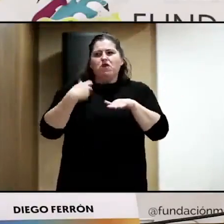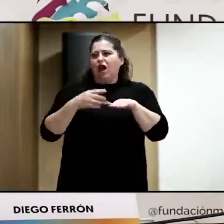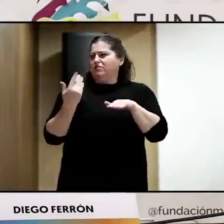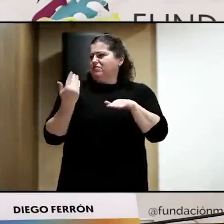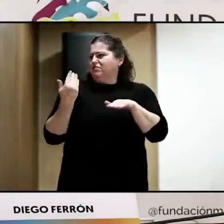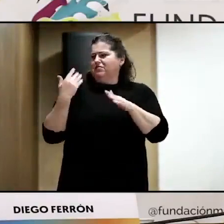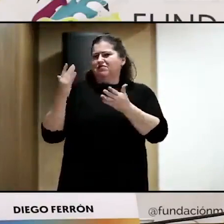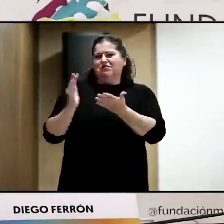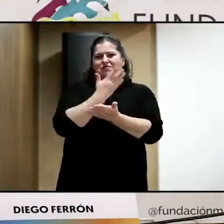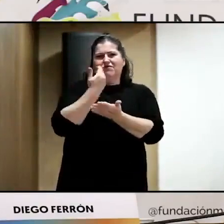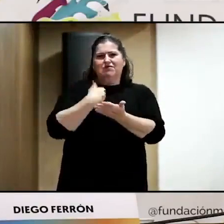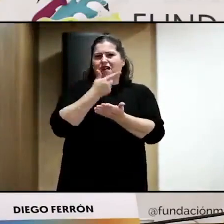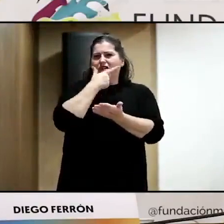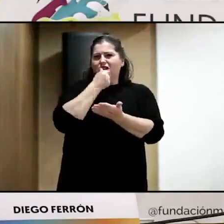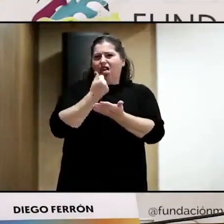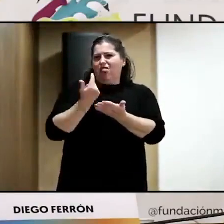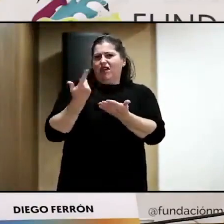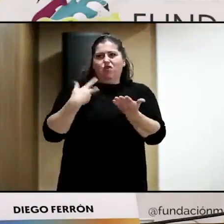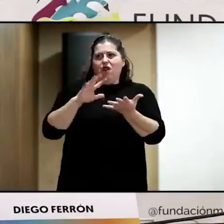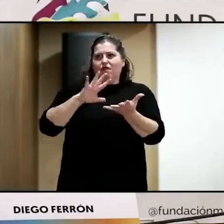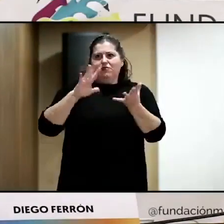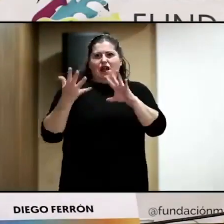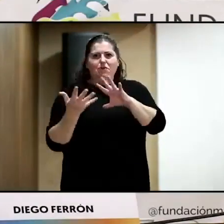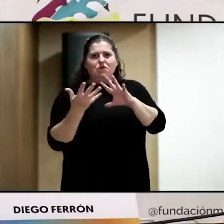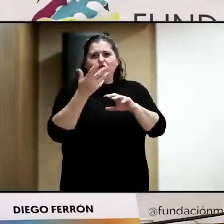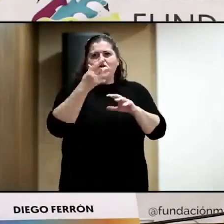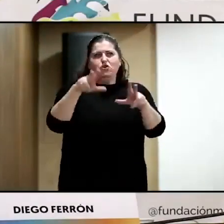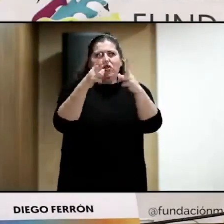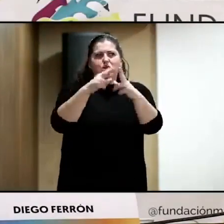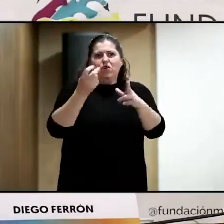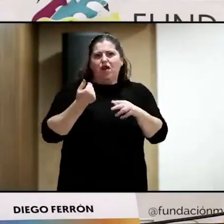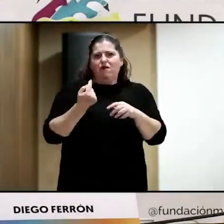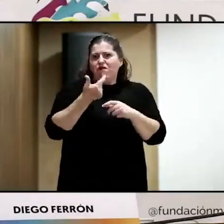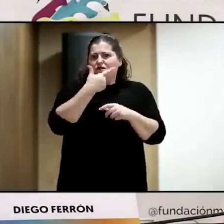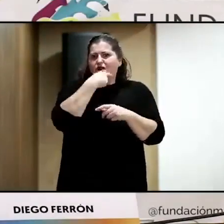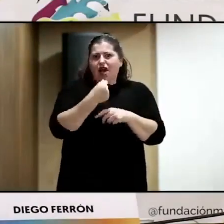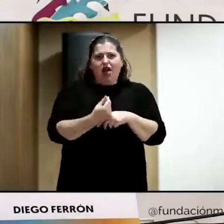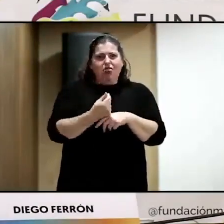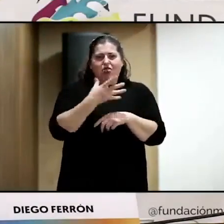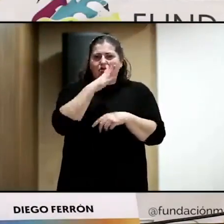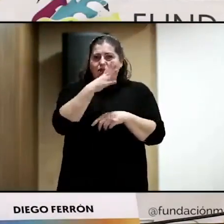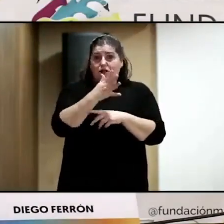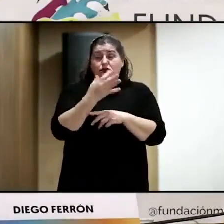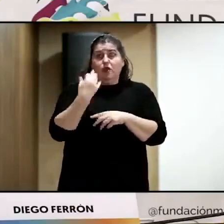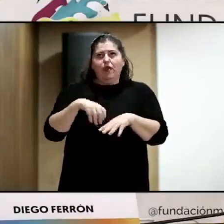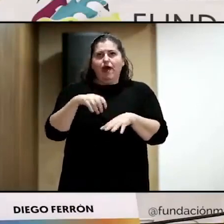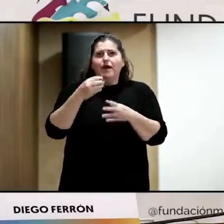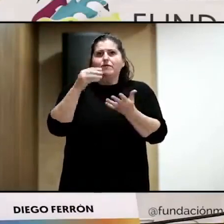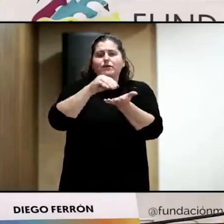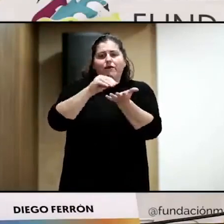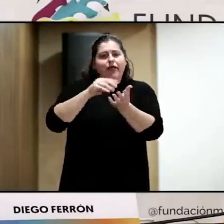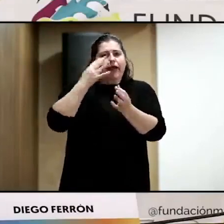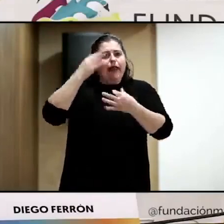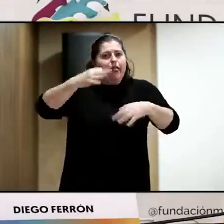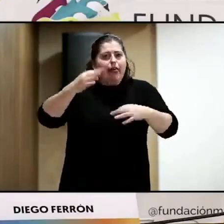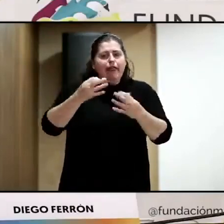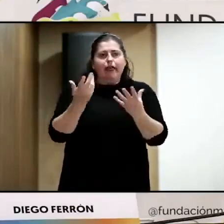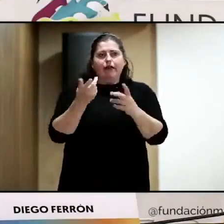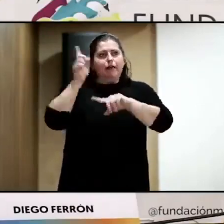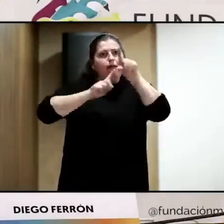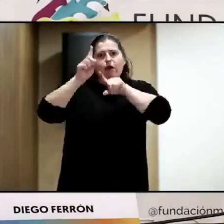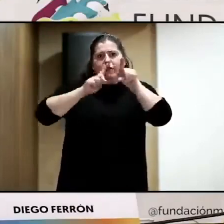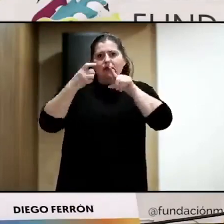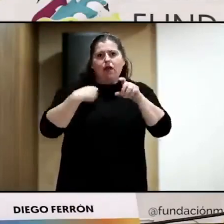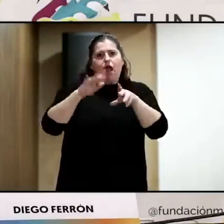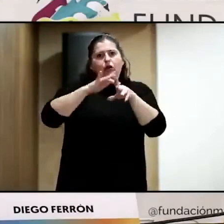ese cambio social, ¿no? En fin, yo creo que os vienen a la cabeza muchas realidades y muchas problemáticas sobre las cuales se lleva